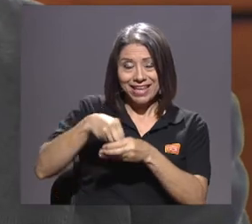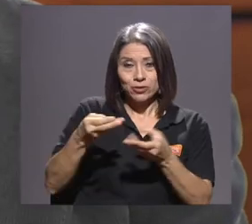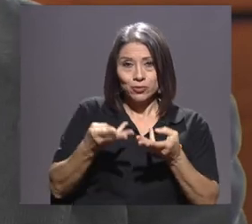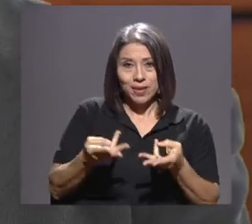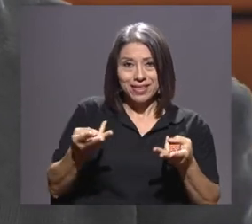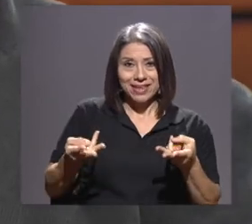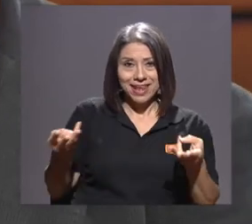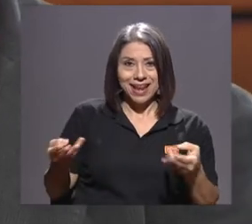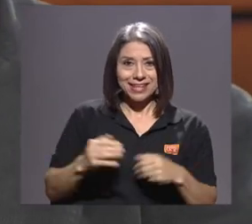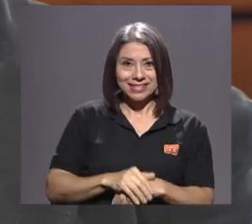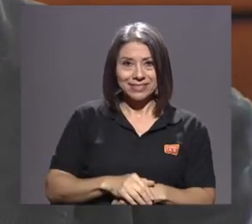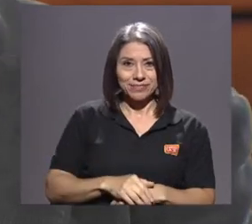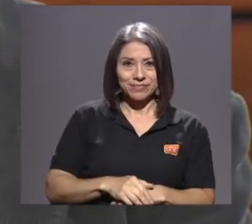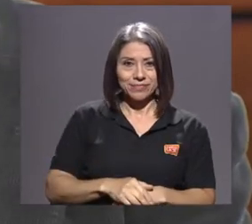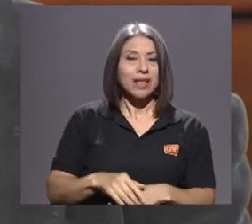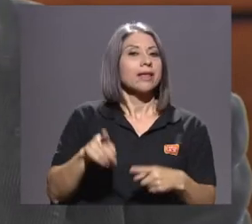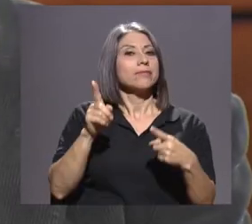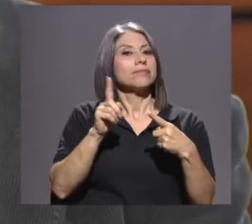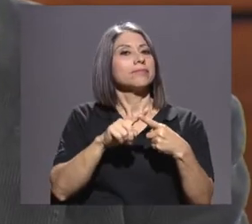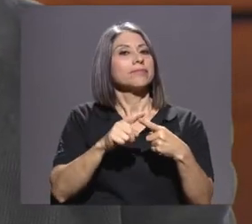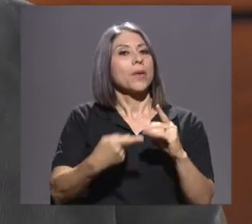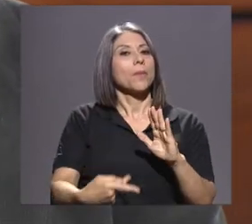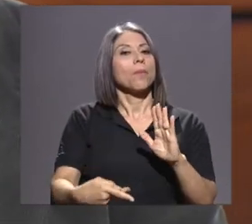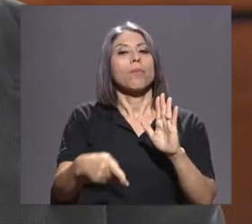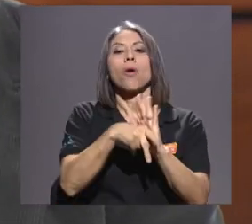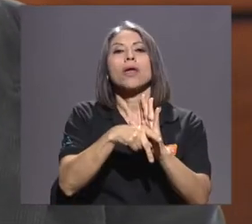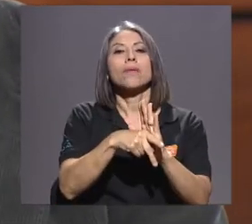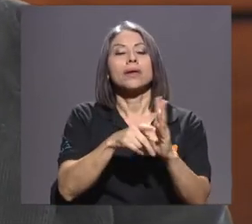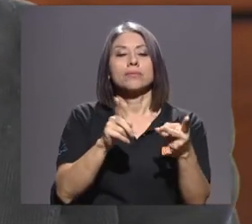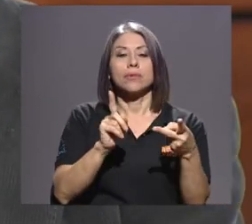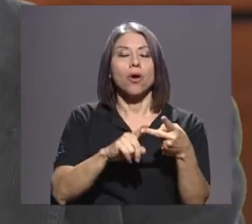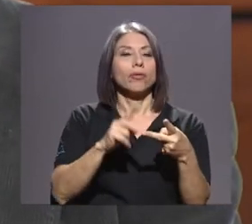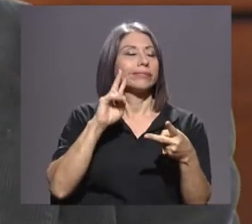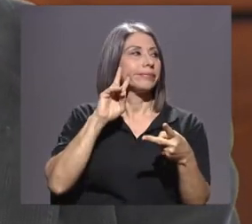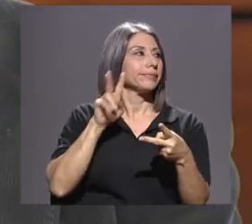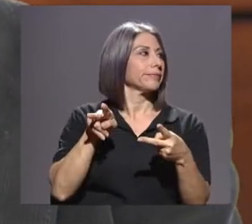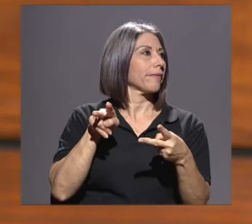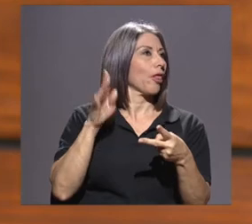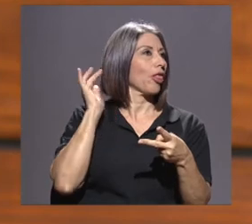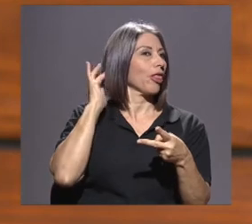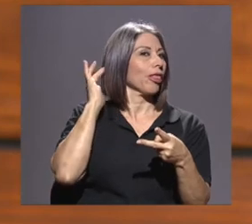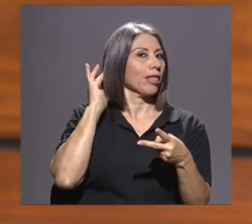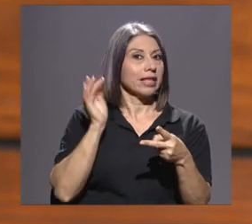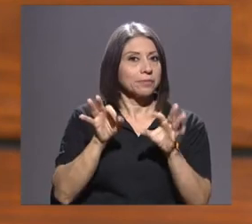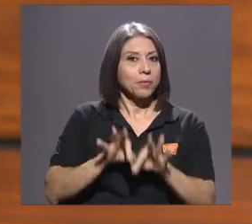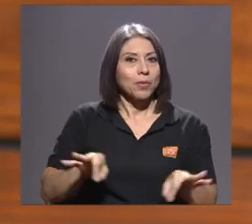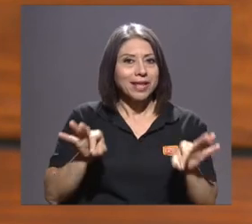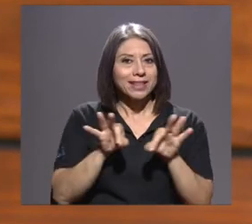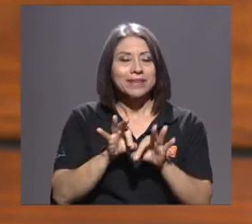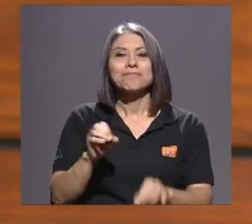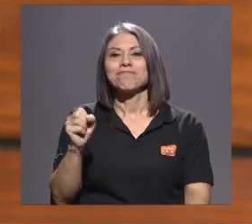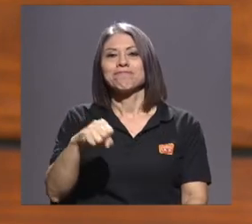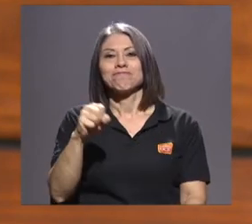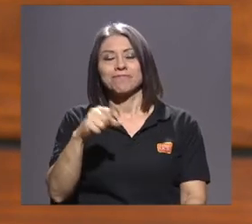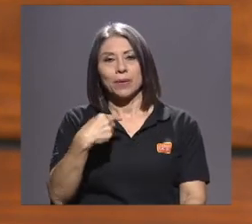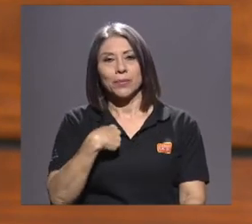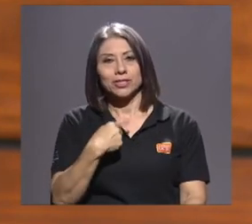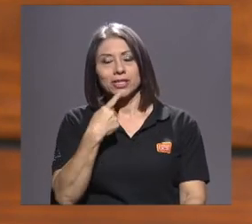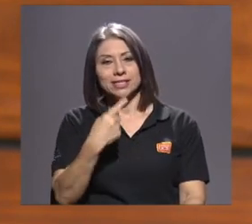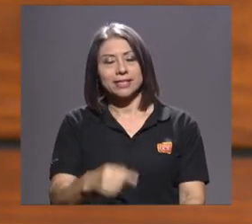o prohibir o volver a ver para otro lado. Me parece que es importante señalar eso. Por eso te decía Ronald,